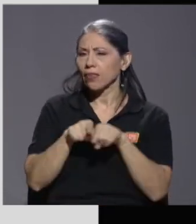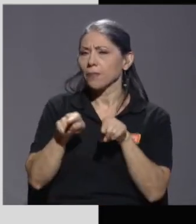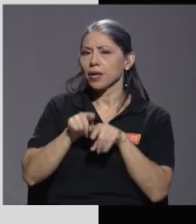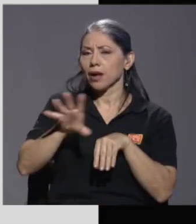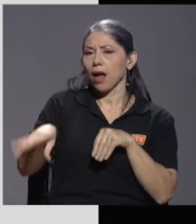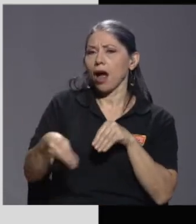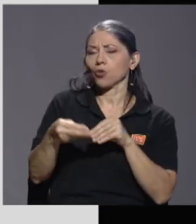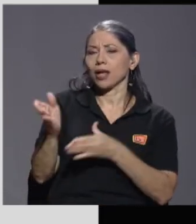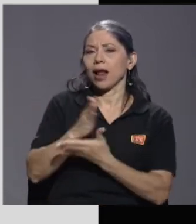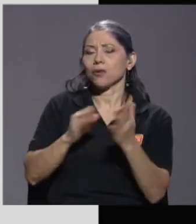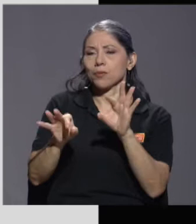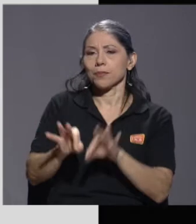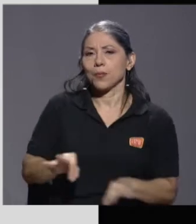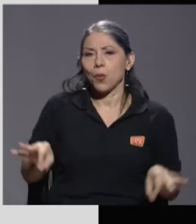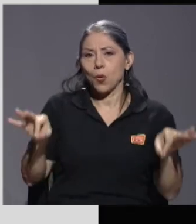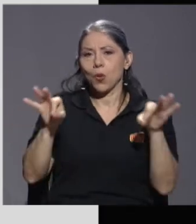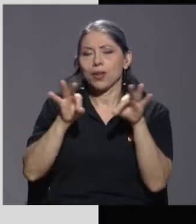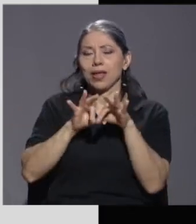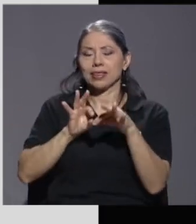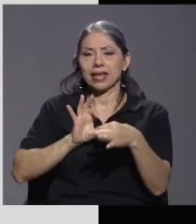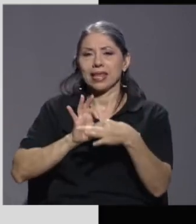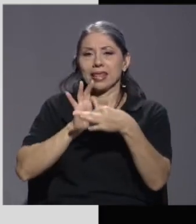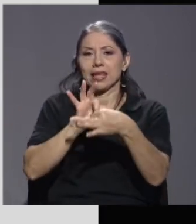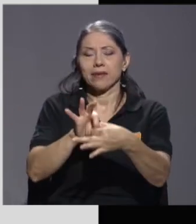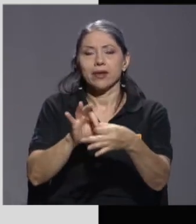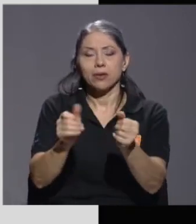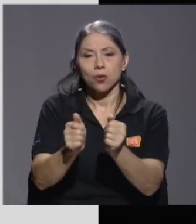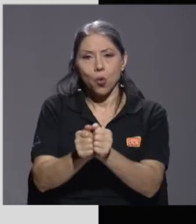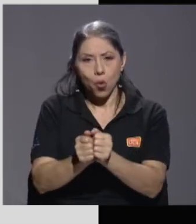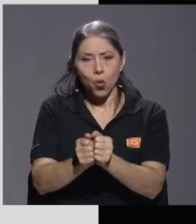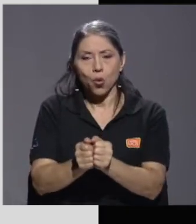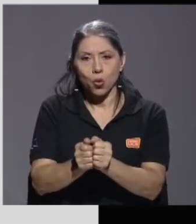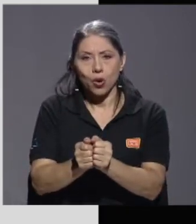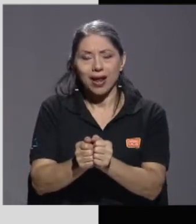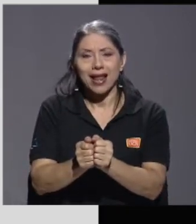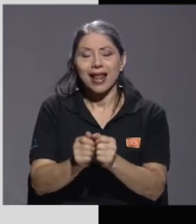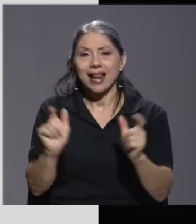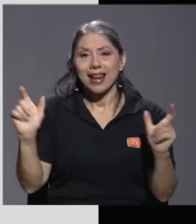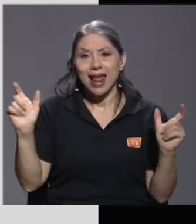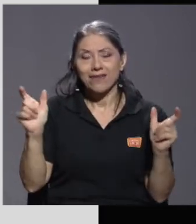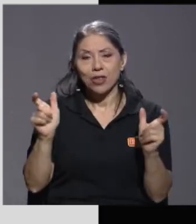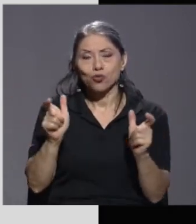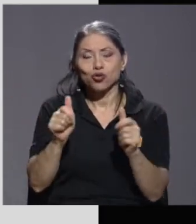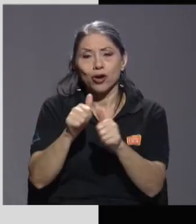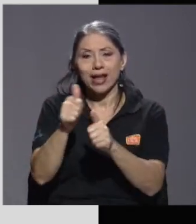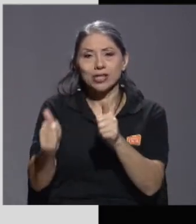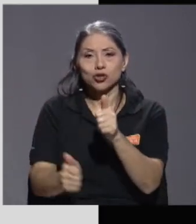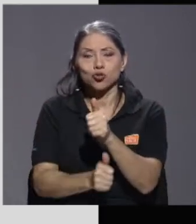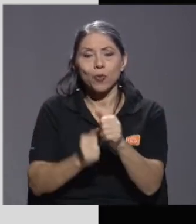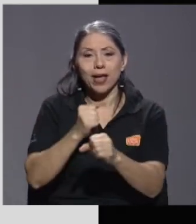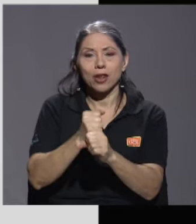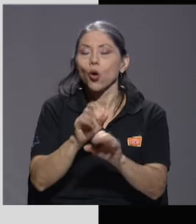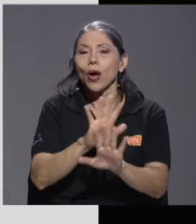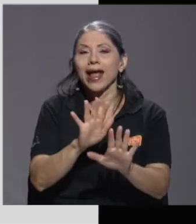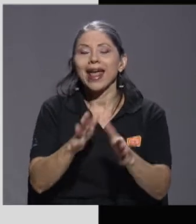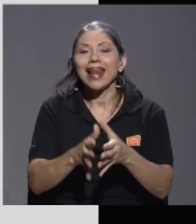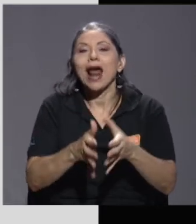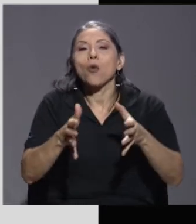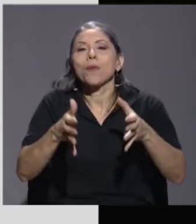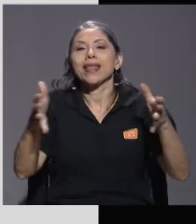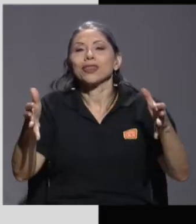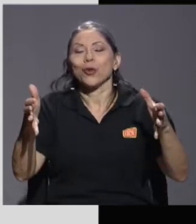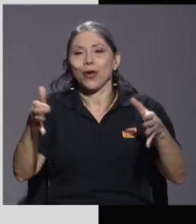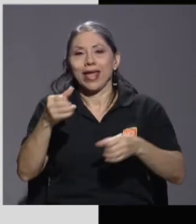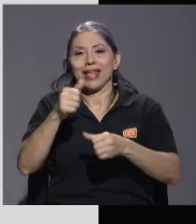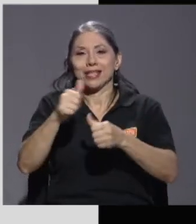importante que tiene que ver con la reducción en el subempleo. El aumento en el subempleo, perdón.